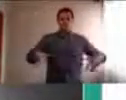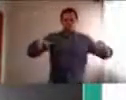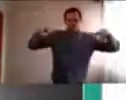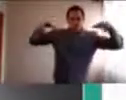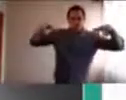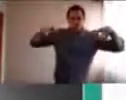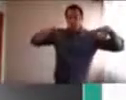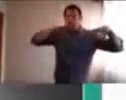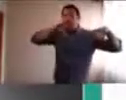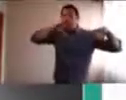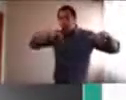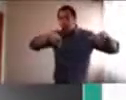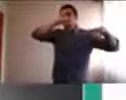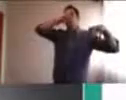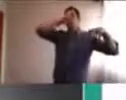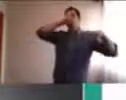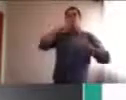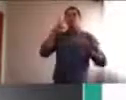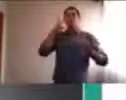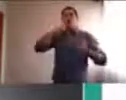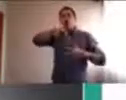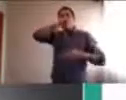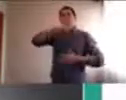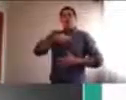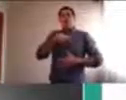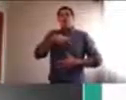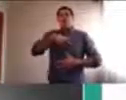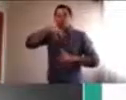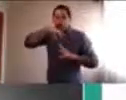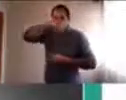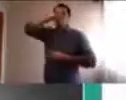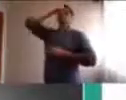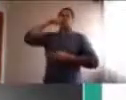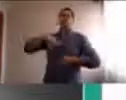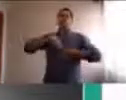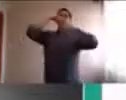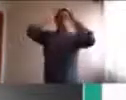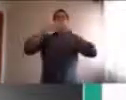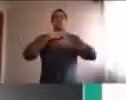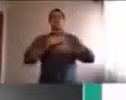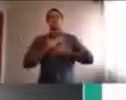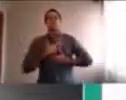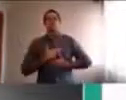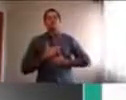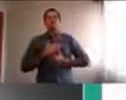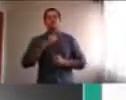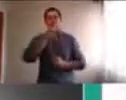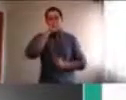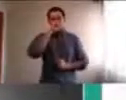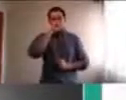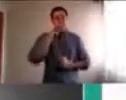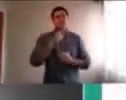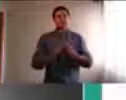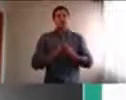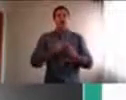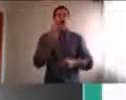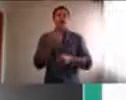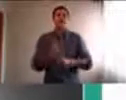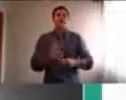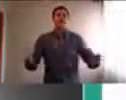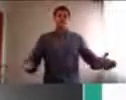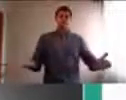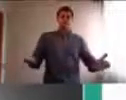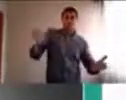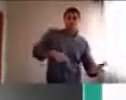caja, no sé, están las carilinas, o Kleenex, no sé cómo será, la marca en Chile, pero que estas cajas de cartón, que uno saca los